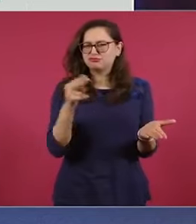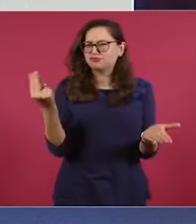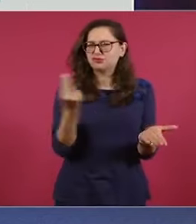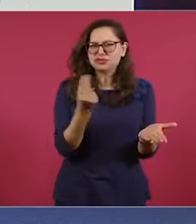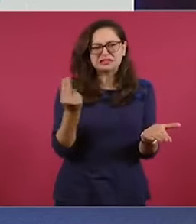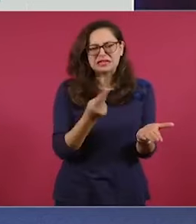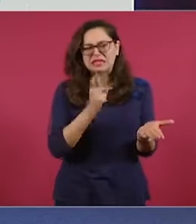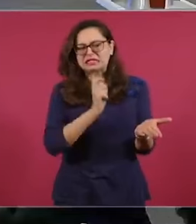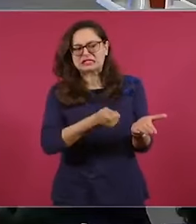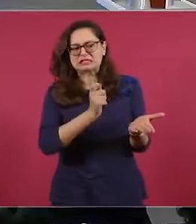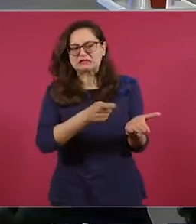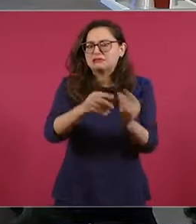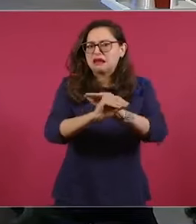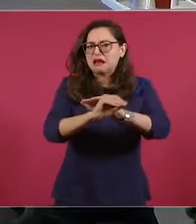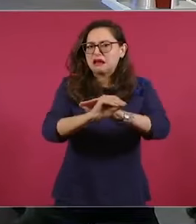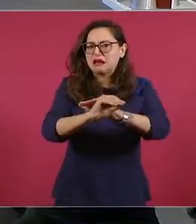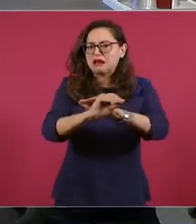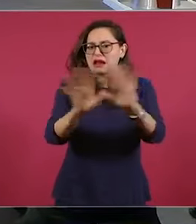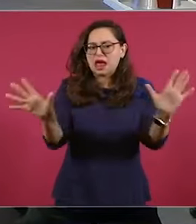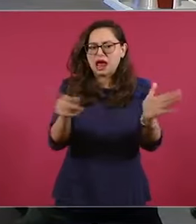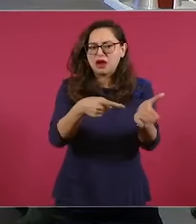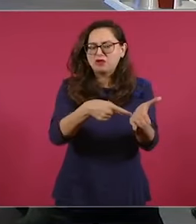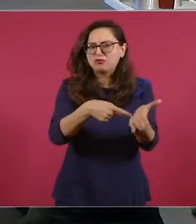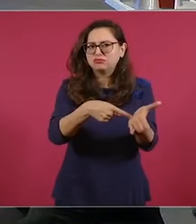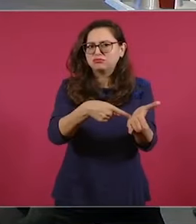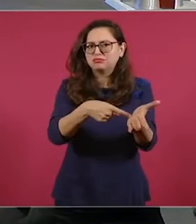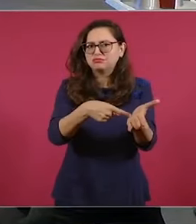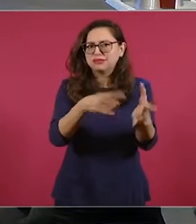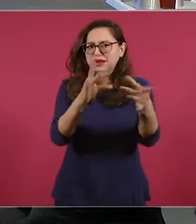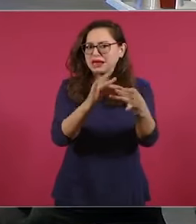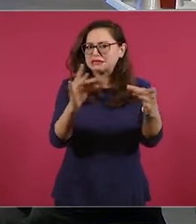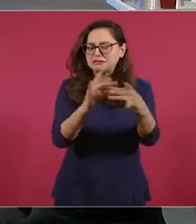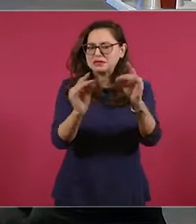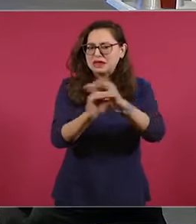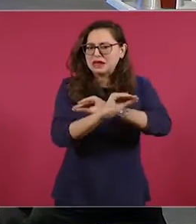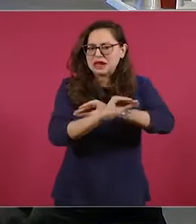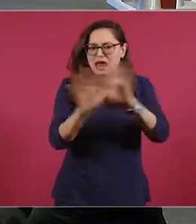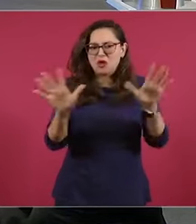cómo llevar a cabo el reparto de los diputados plurinominales?